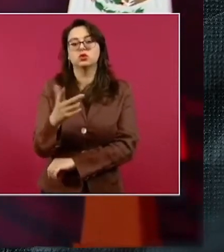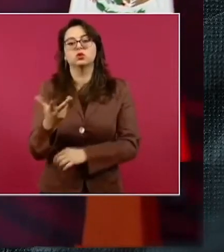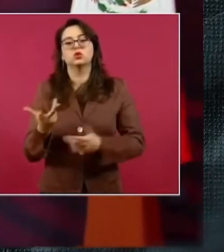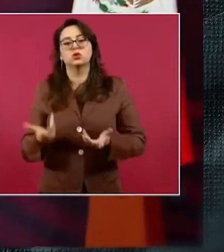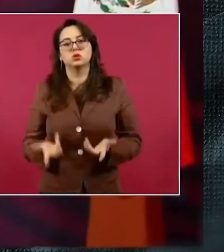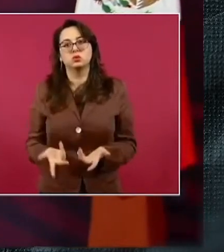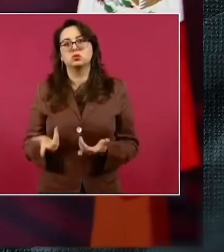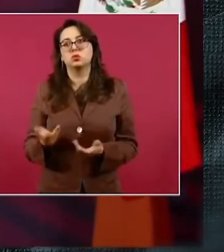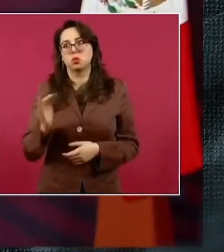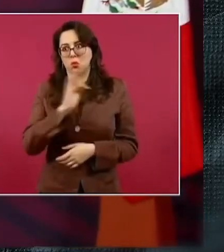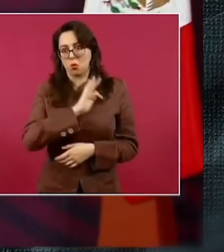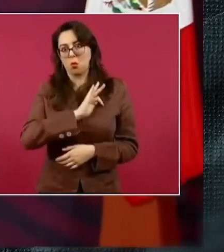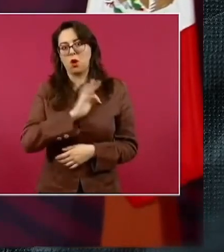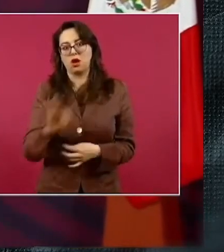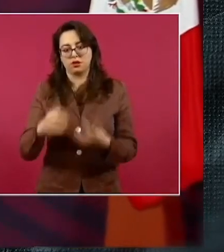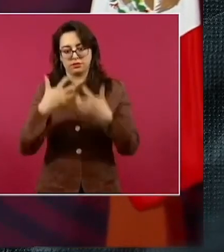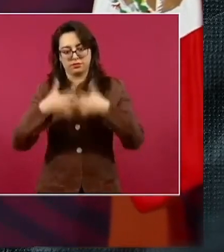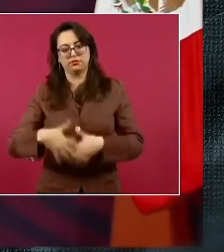vida útil.